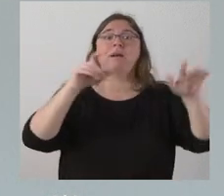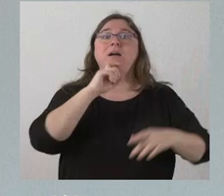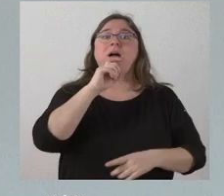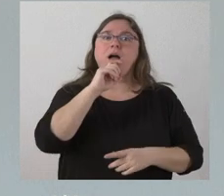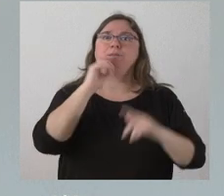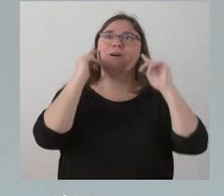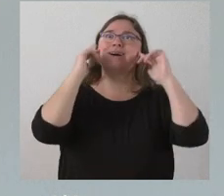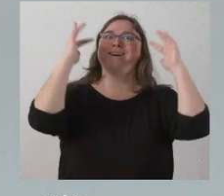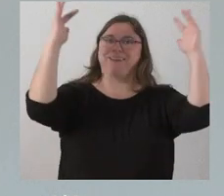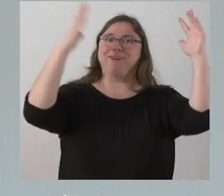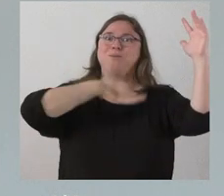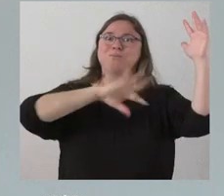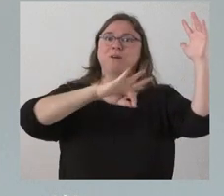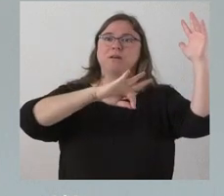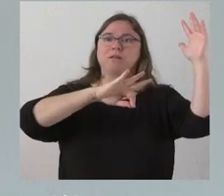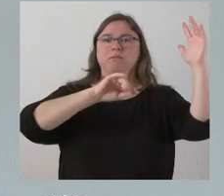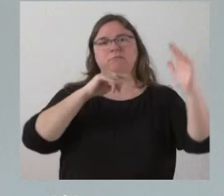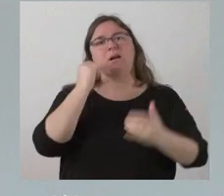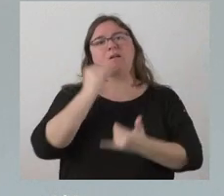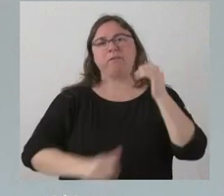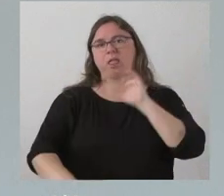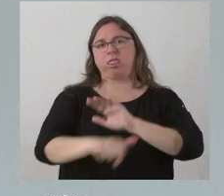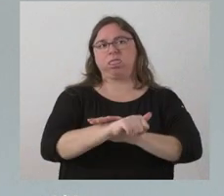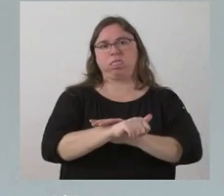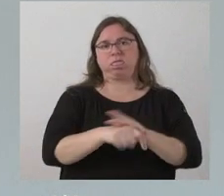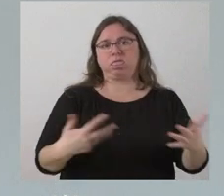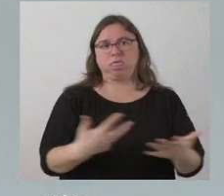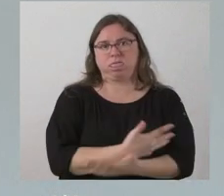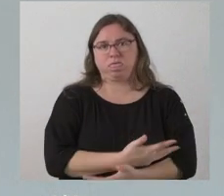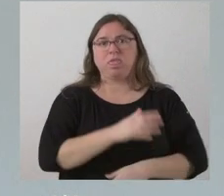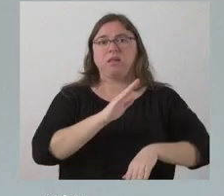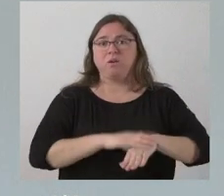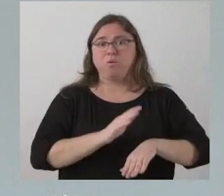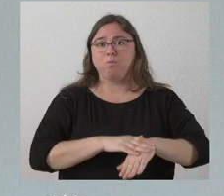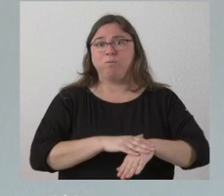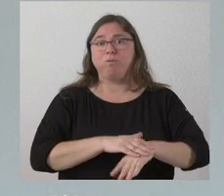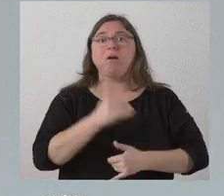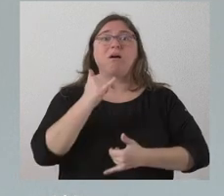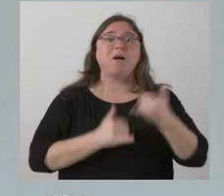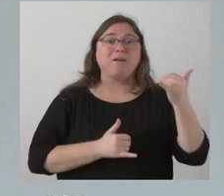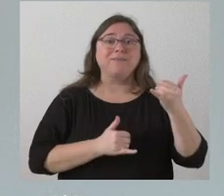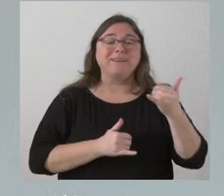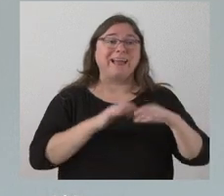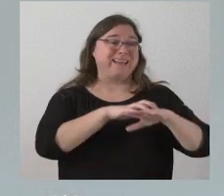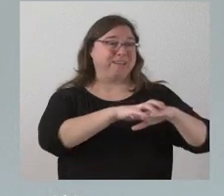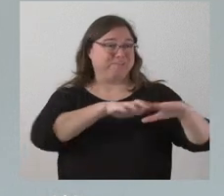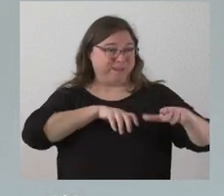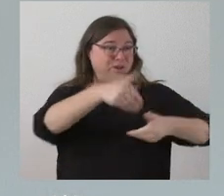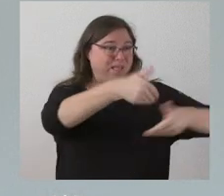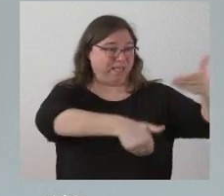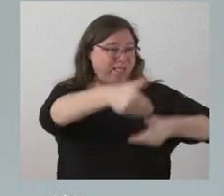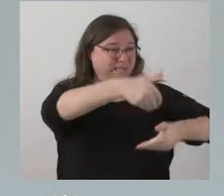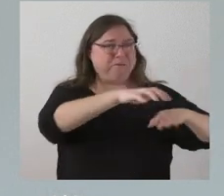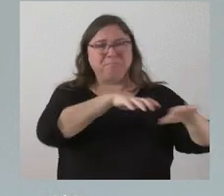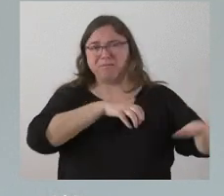una expectativa, no encuentren un fraude. Esas expectativas como consecuencia de que finalmente la mayor parte de las solicitudes no pueden ser